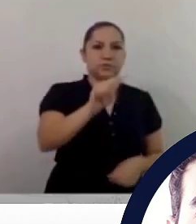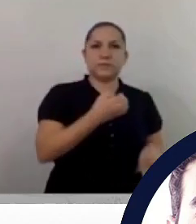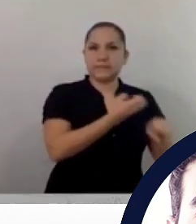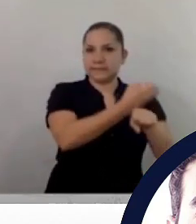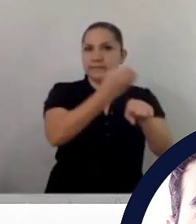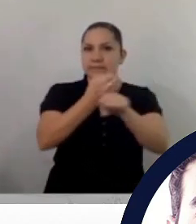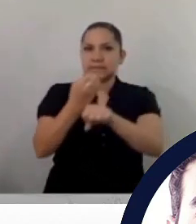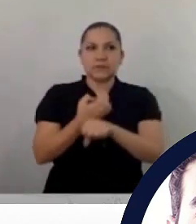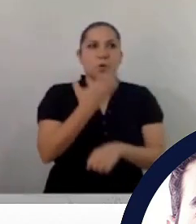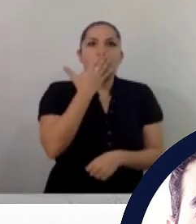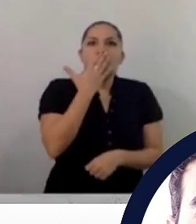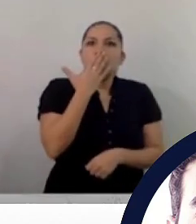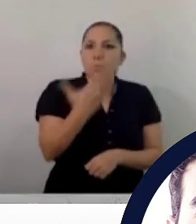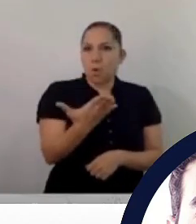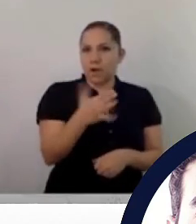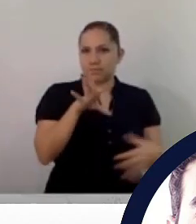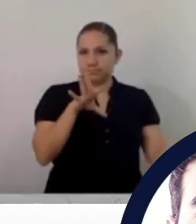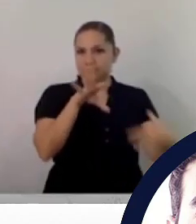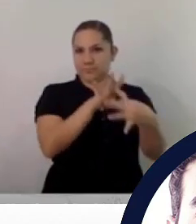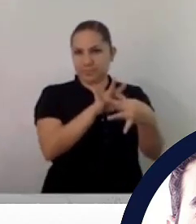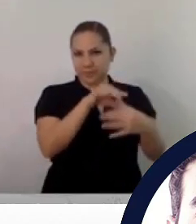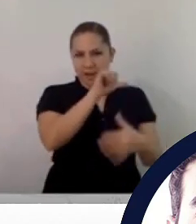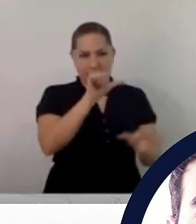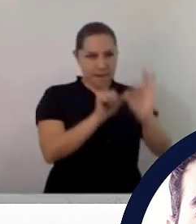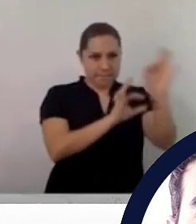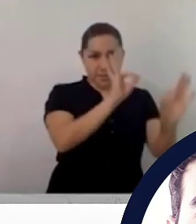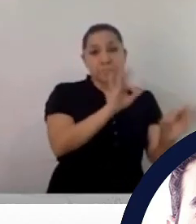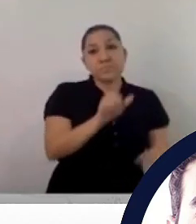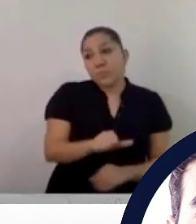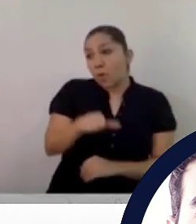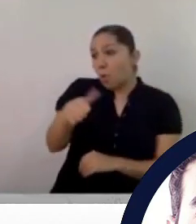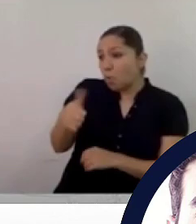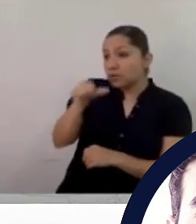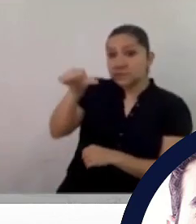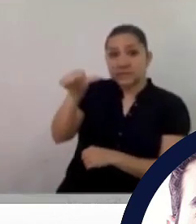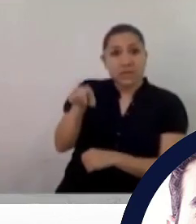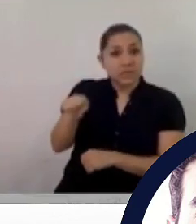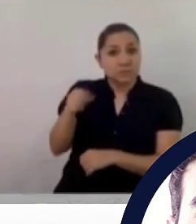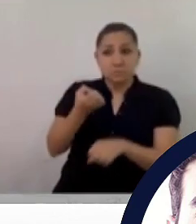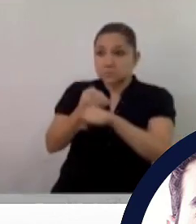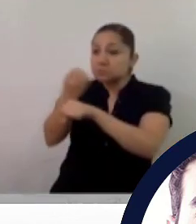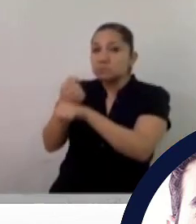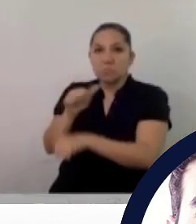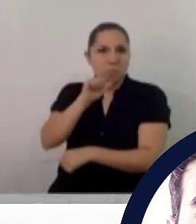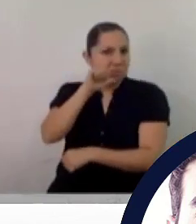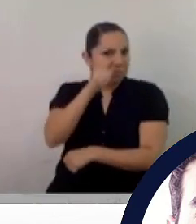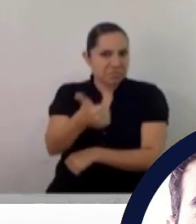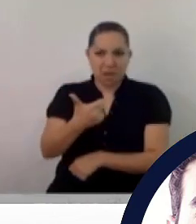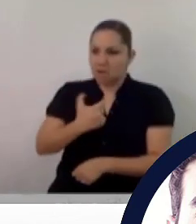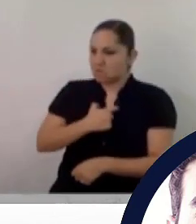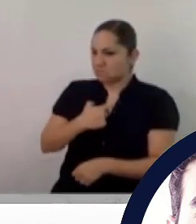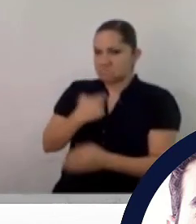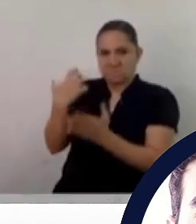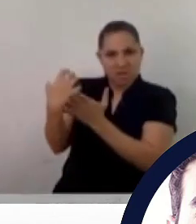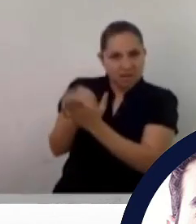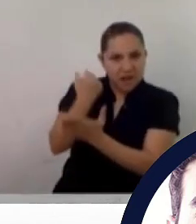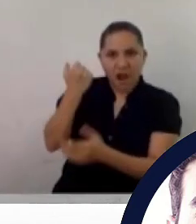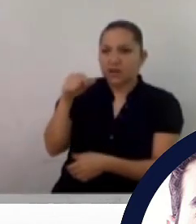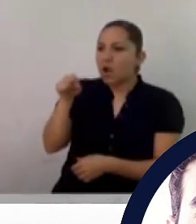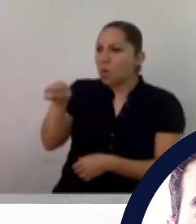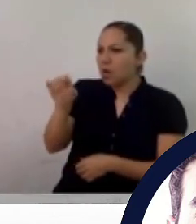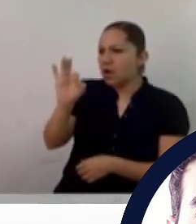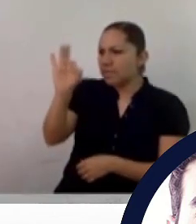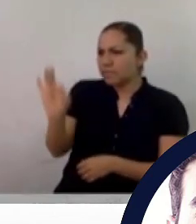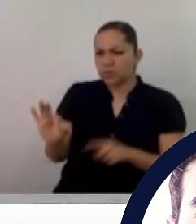para cada uno de los estados y pueden consultar un poco más a profundidad cómo está el estado de Sonora y